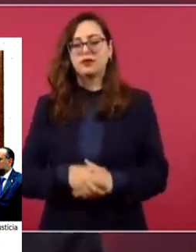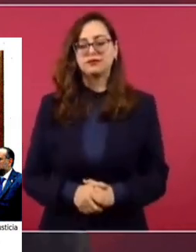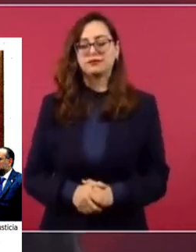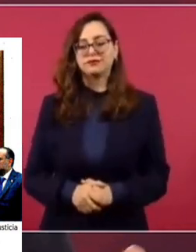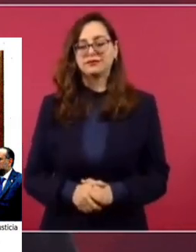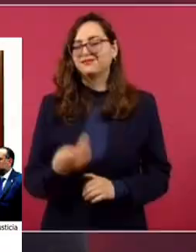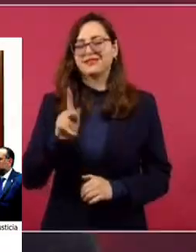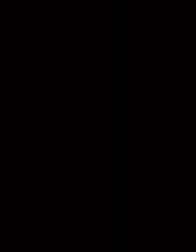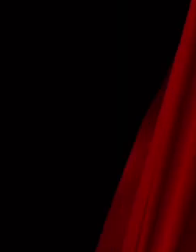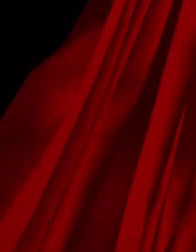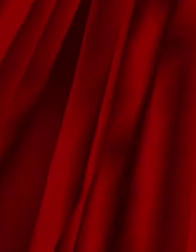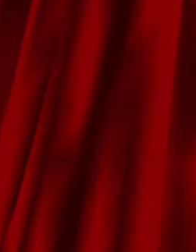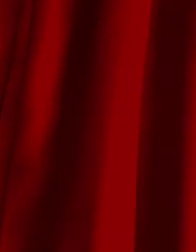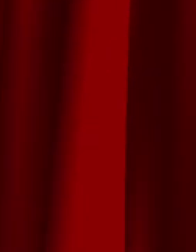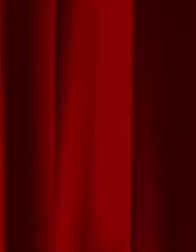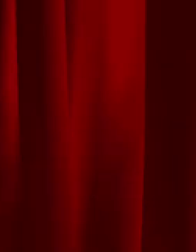pero no tiene caso.